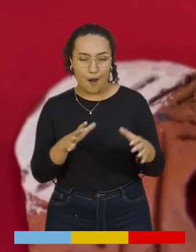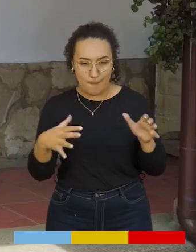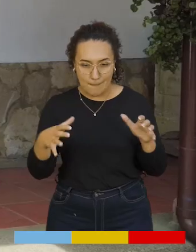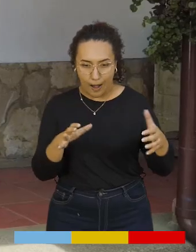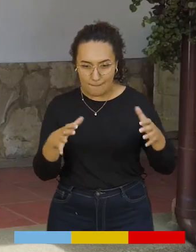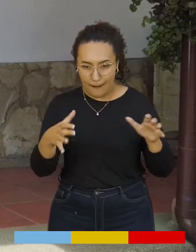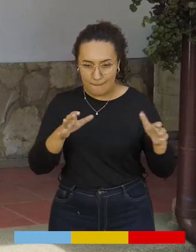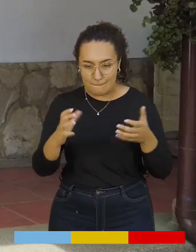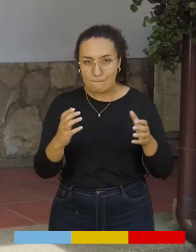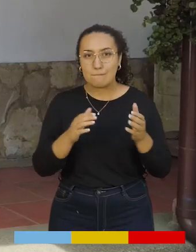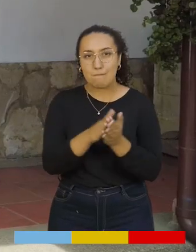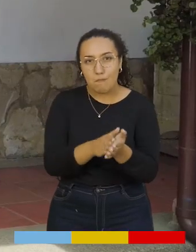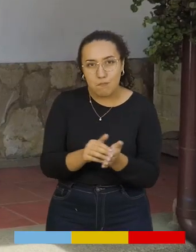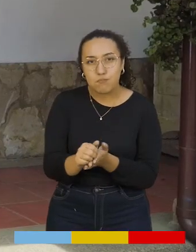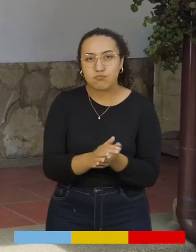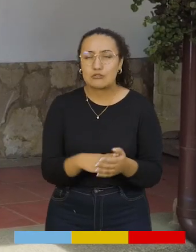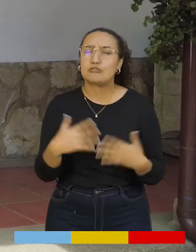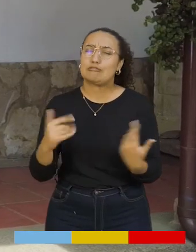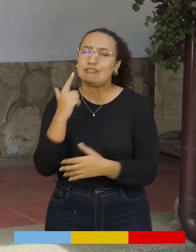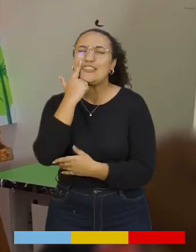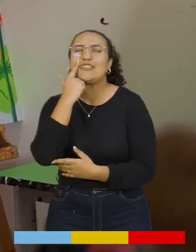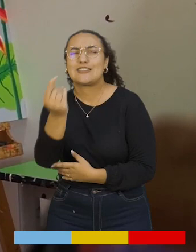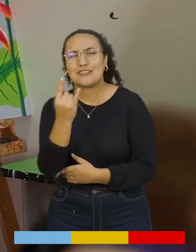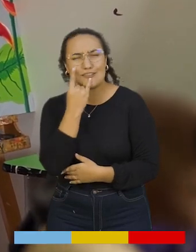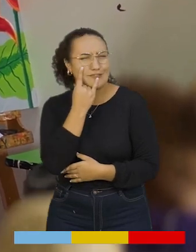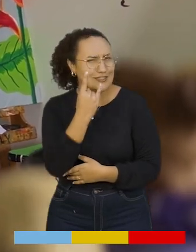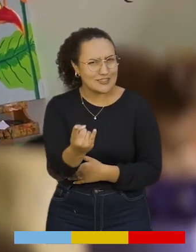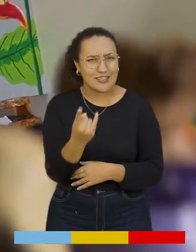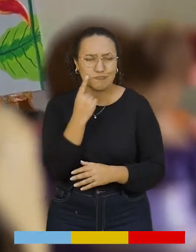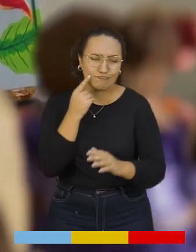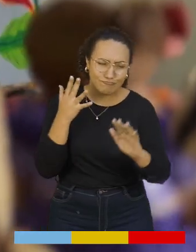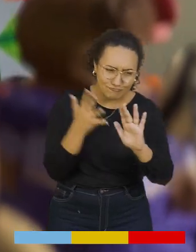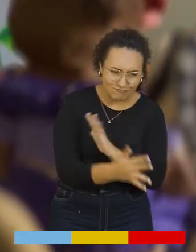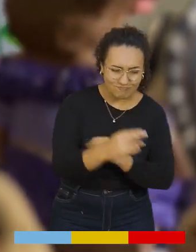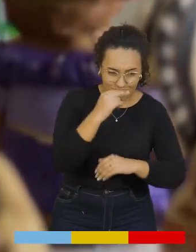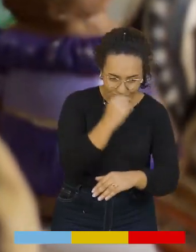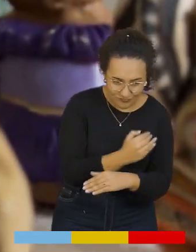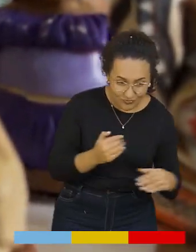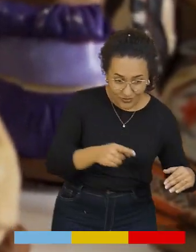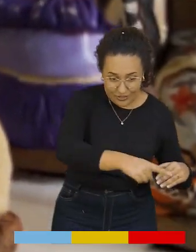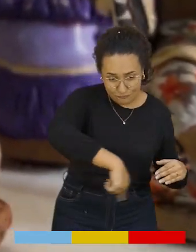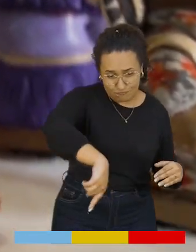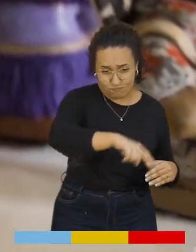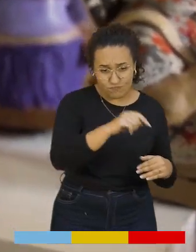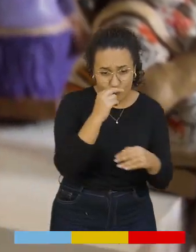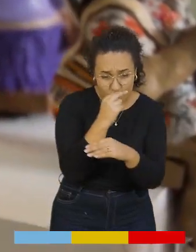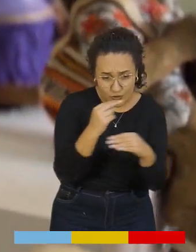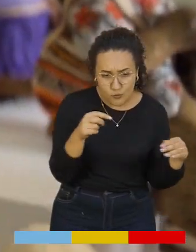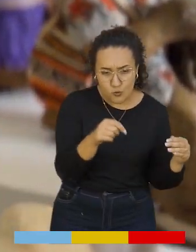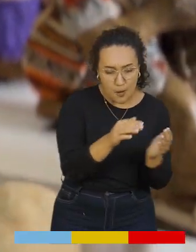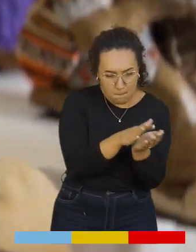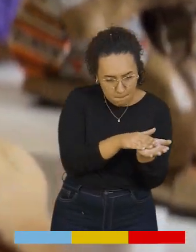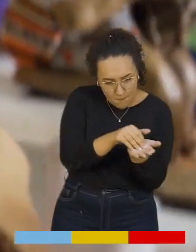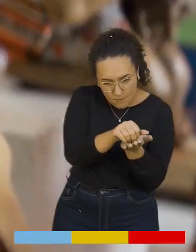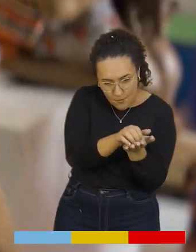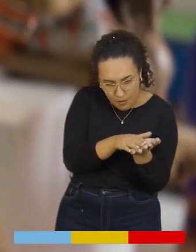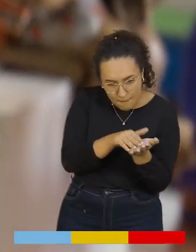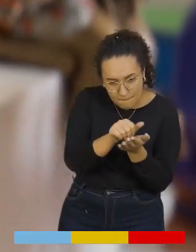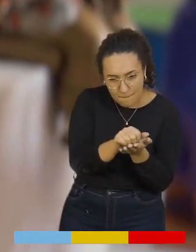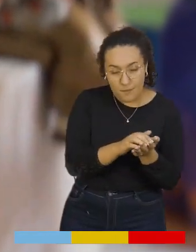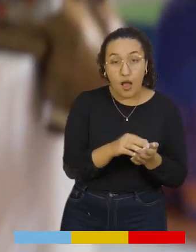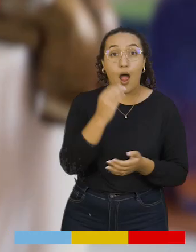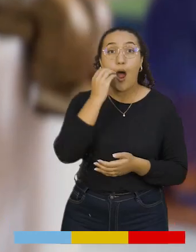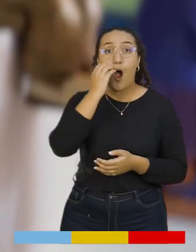muy chévere, muy, muy interesante. Poderles contar a los niños cuando ellos cogen una arcilla que nuestros